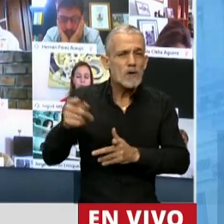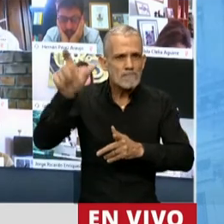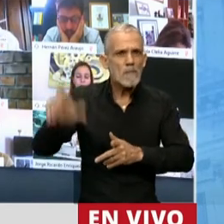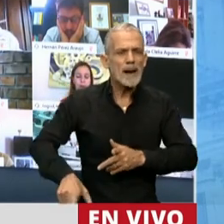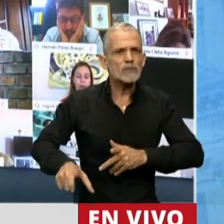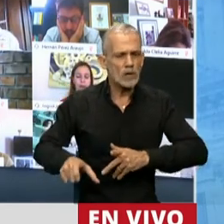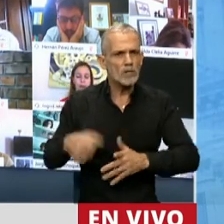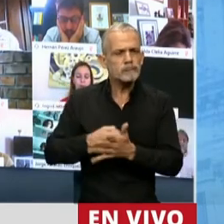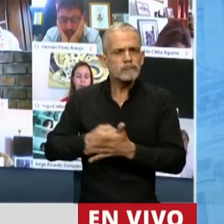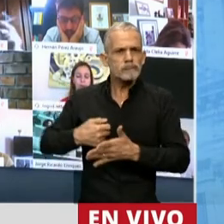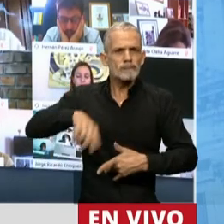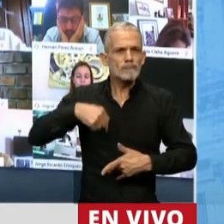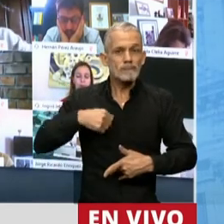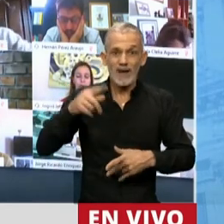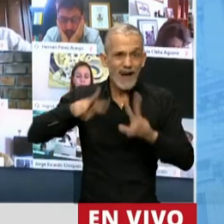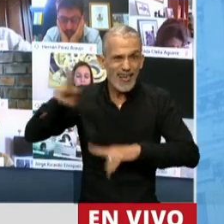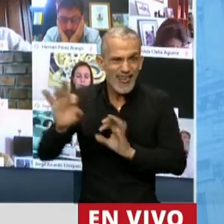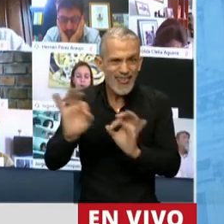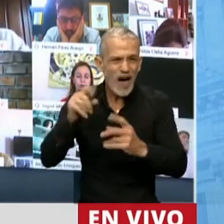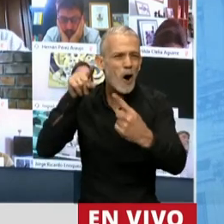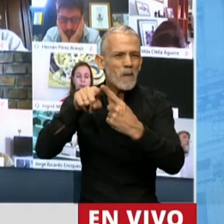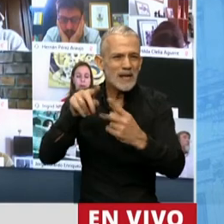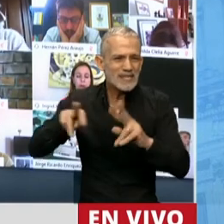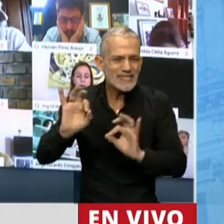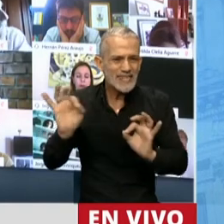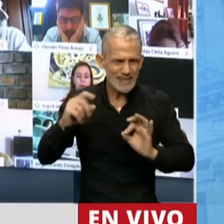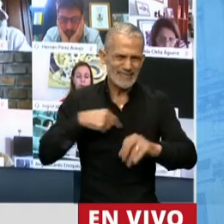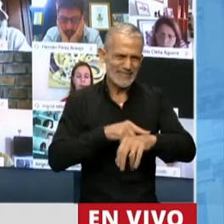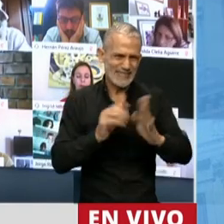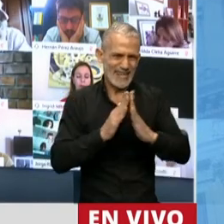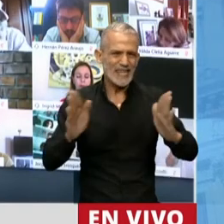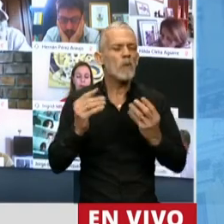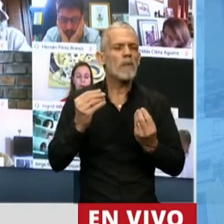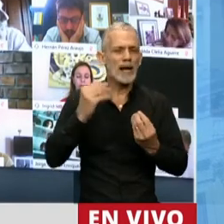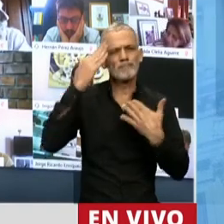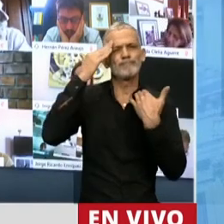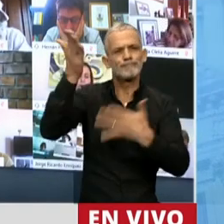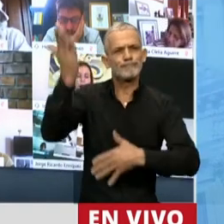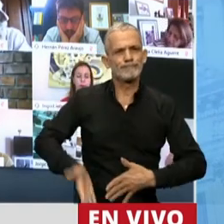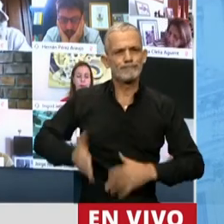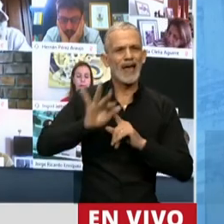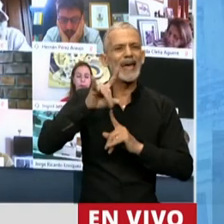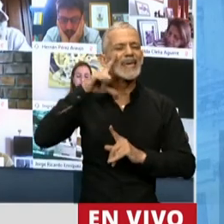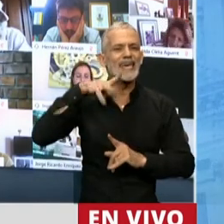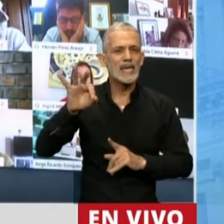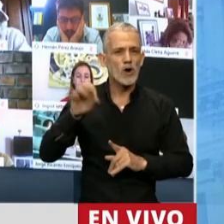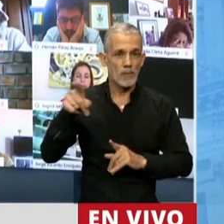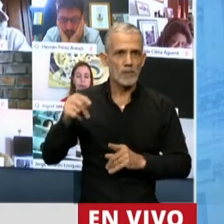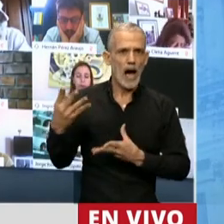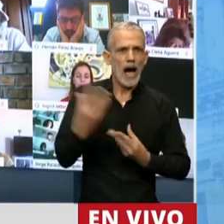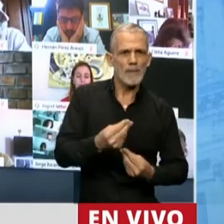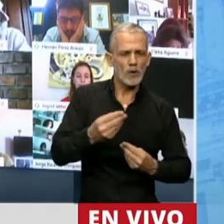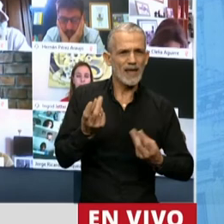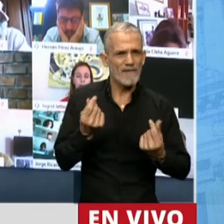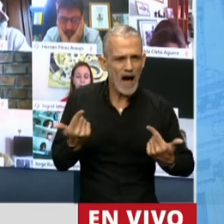tanto hicieron por nosotros aún sin buscarlo. Por eso me tomo estos minutos, para recordar y homenajear a Quino, por su gran aporte